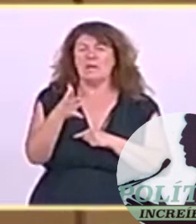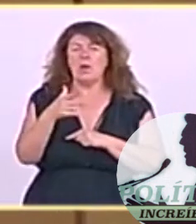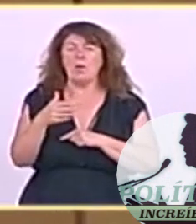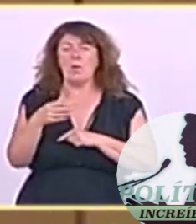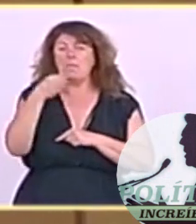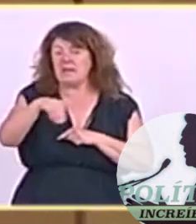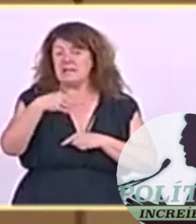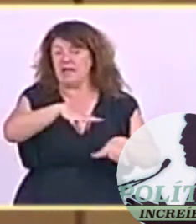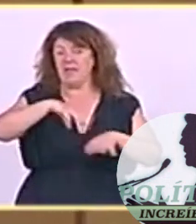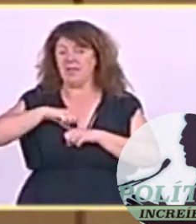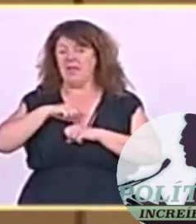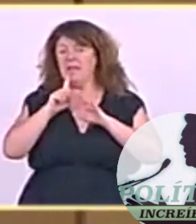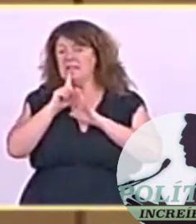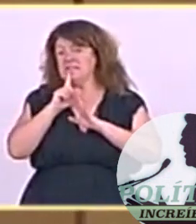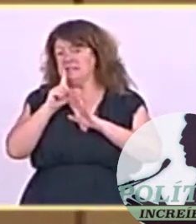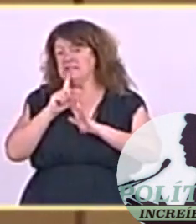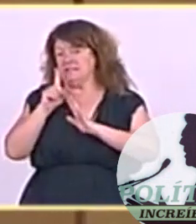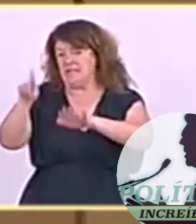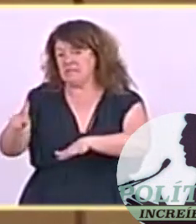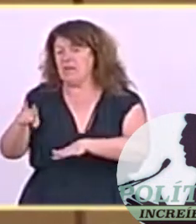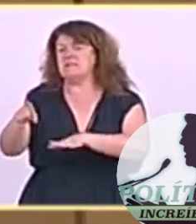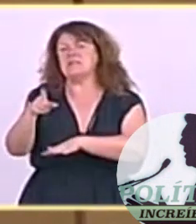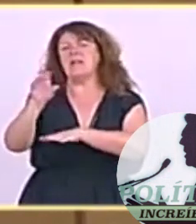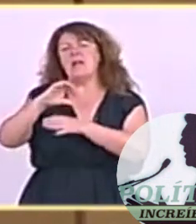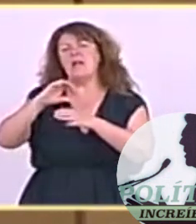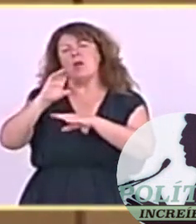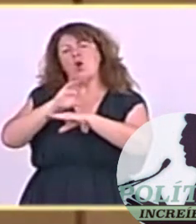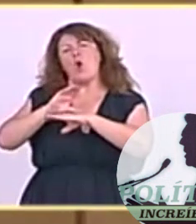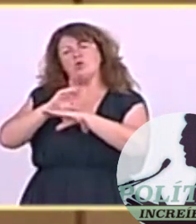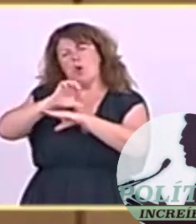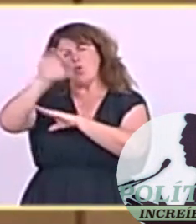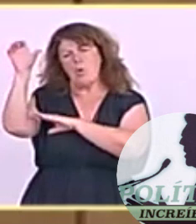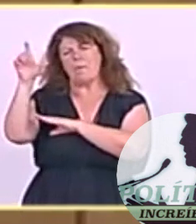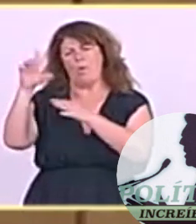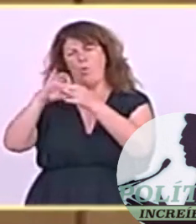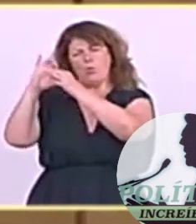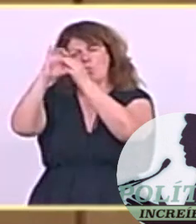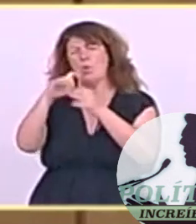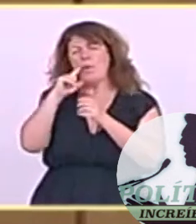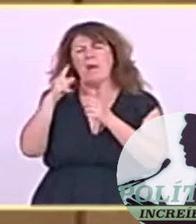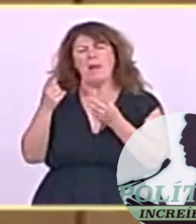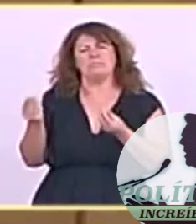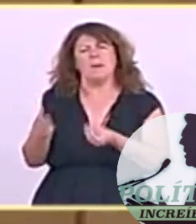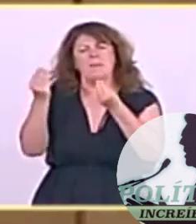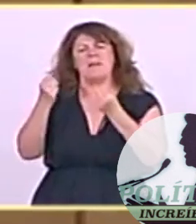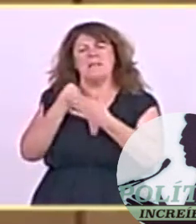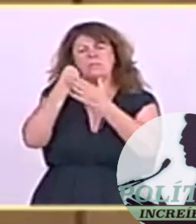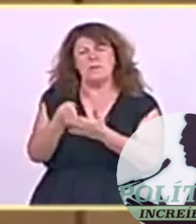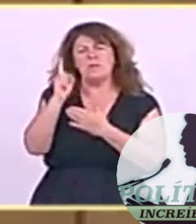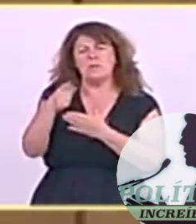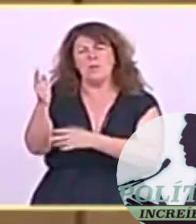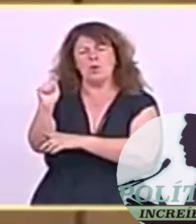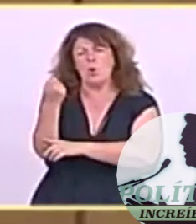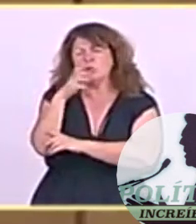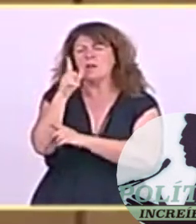oportunidad para redoblar esfuerzos y conseguir que todos los productos de pesca vendidos en la Unión Europea sean legales y que sean